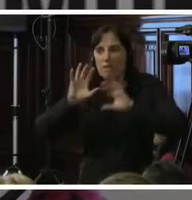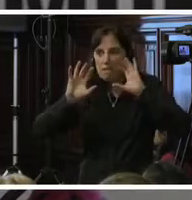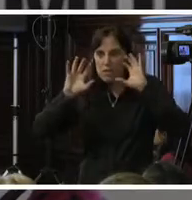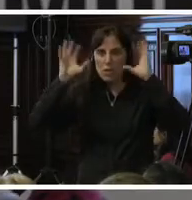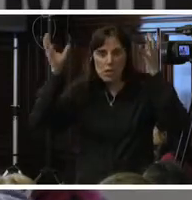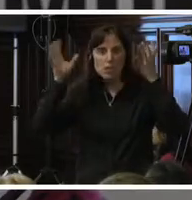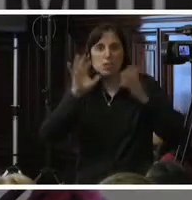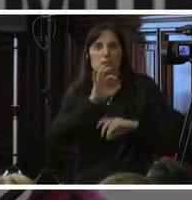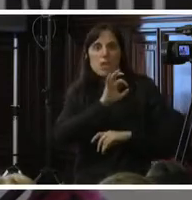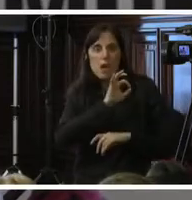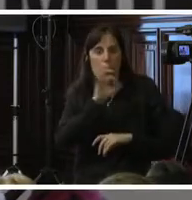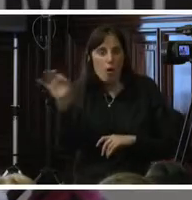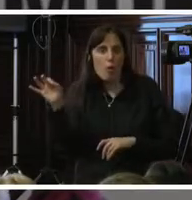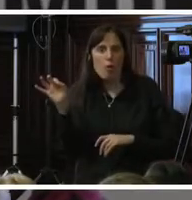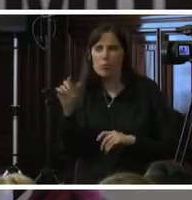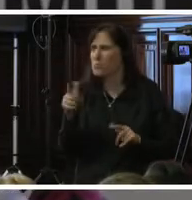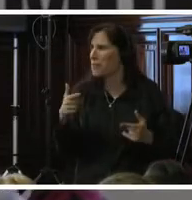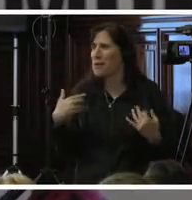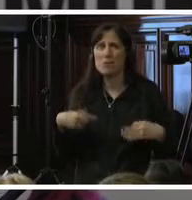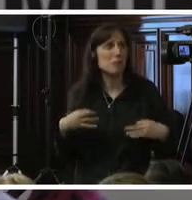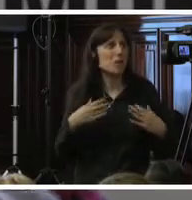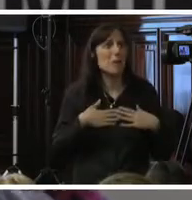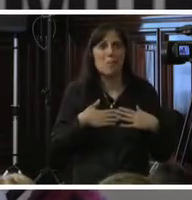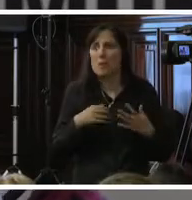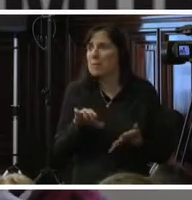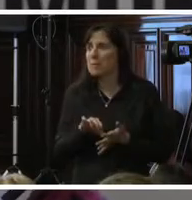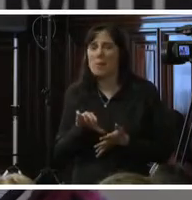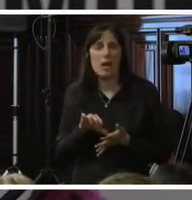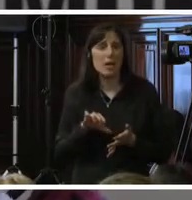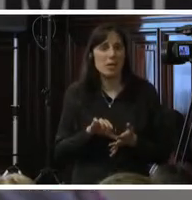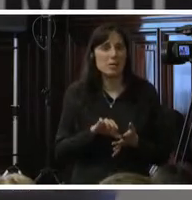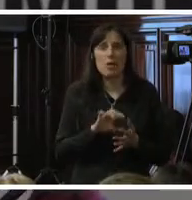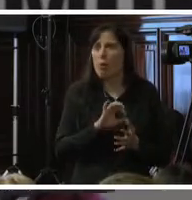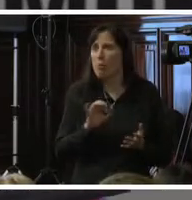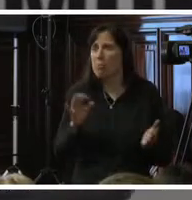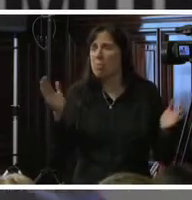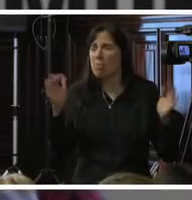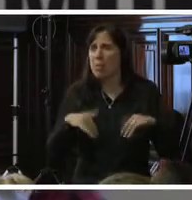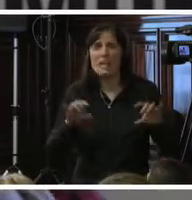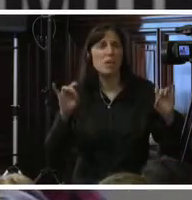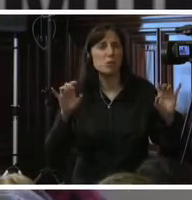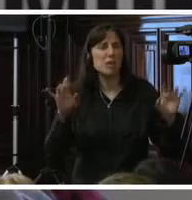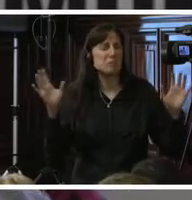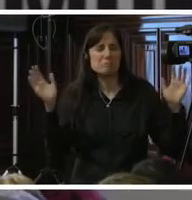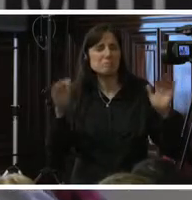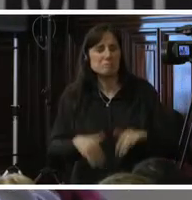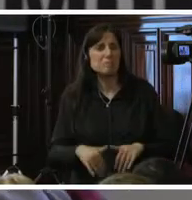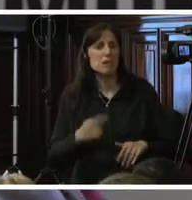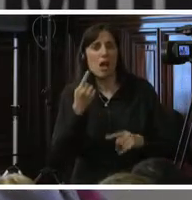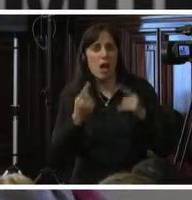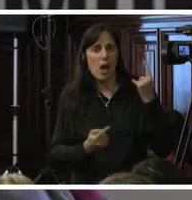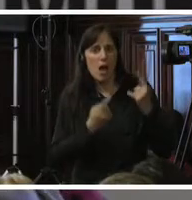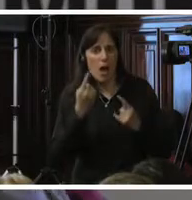a la inseguridad en sus comunidades, a los desastres naturales, a todo tipo de cosas que están